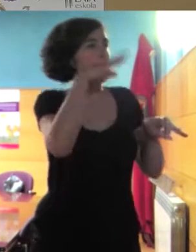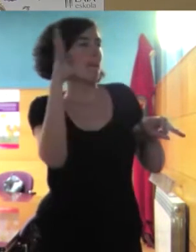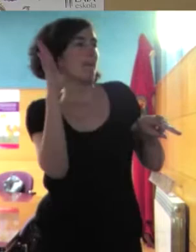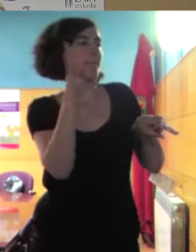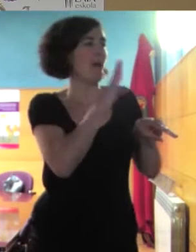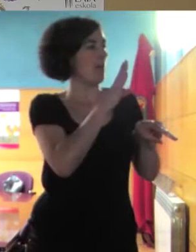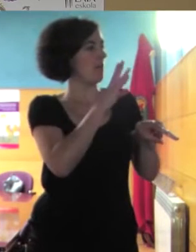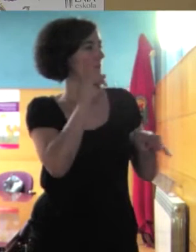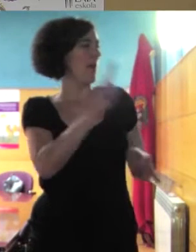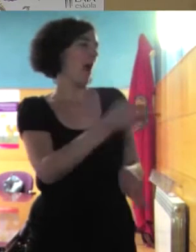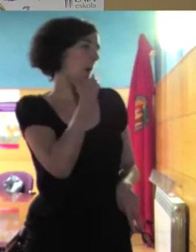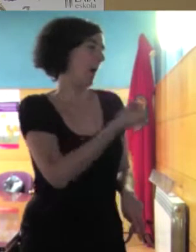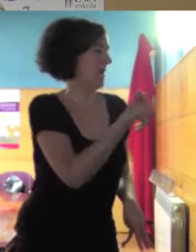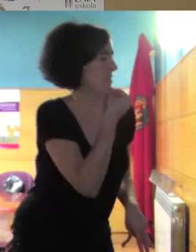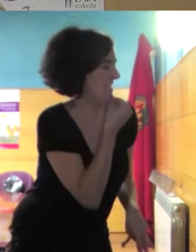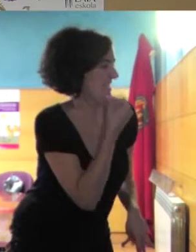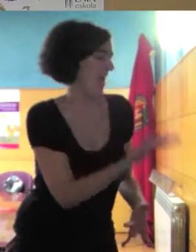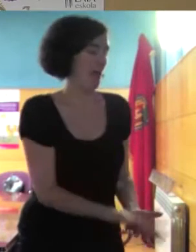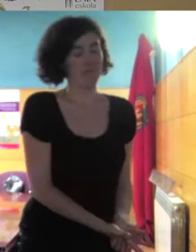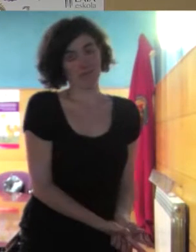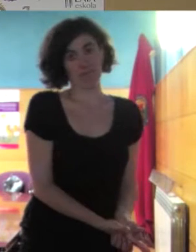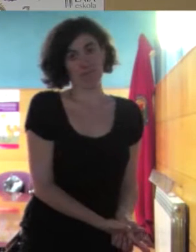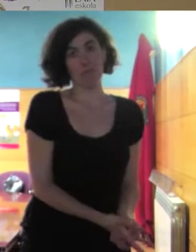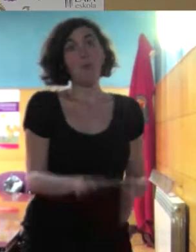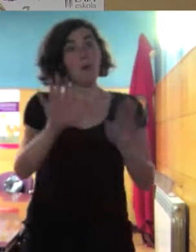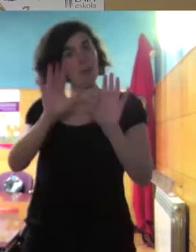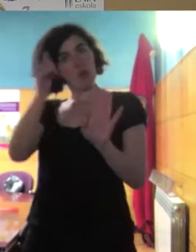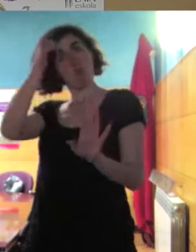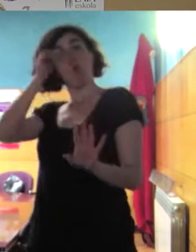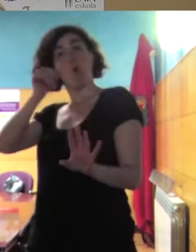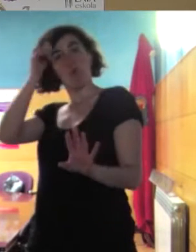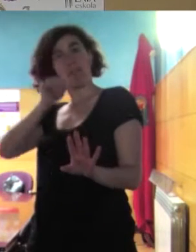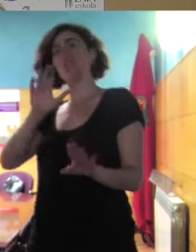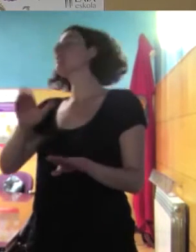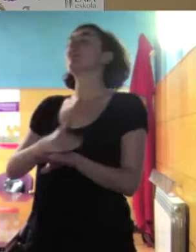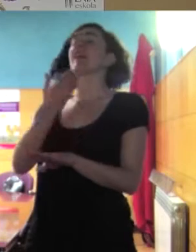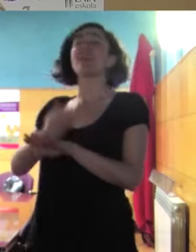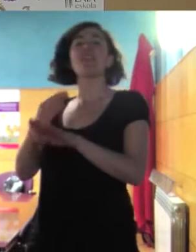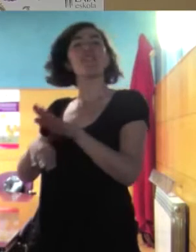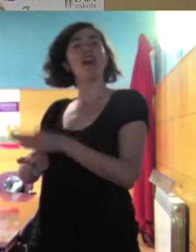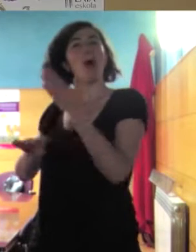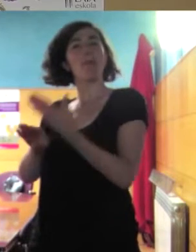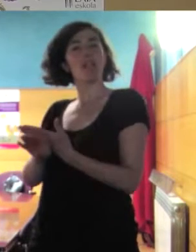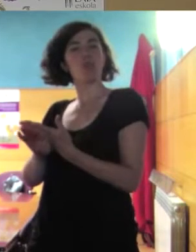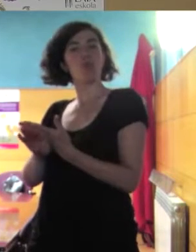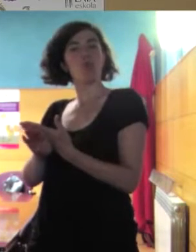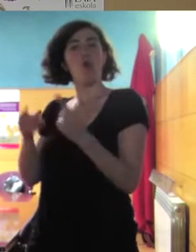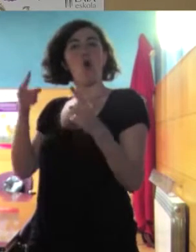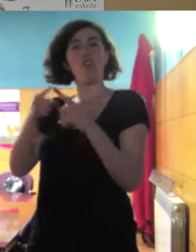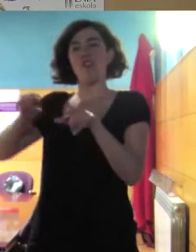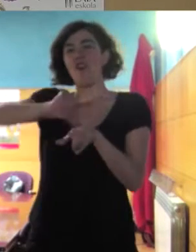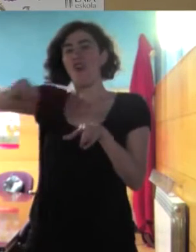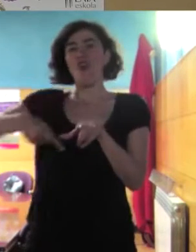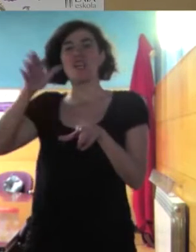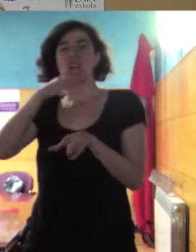piensen que están muy guapas que están preciosas mientras que ellos llevan zapatos para para pisar charcos